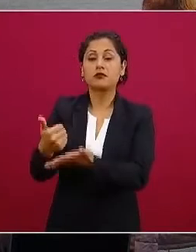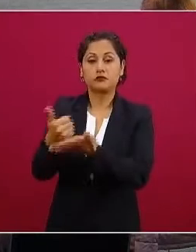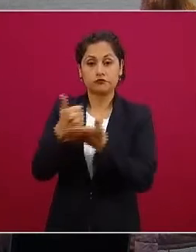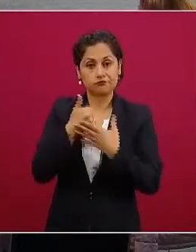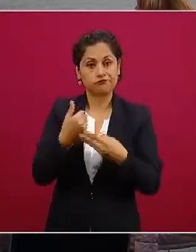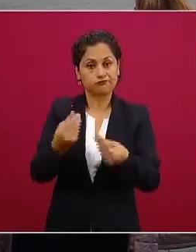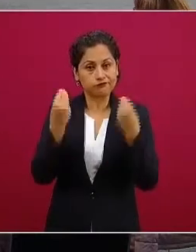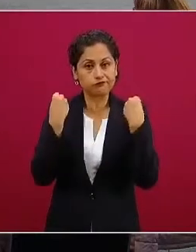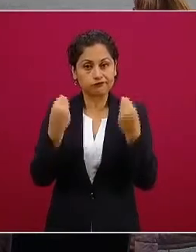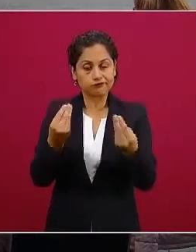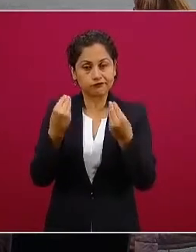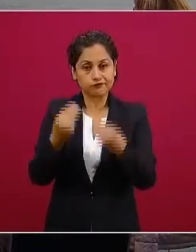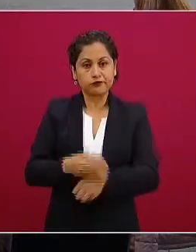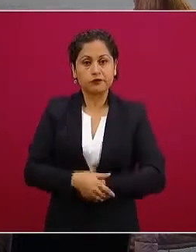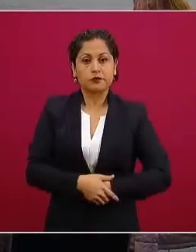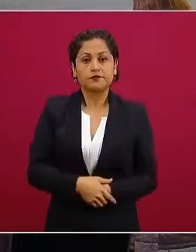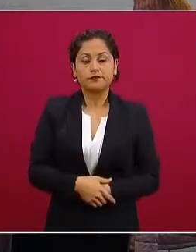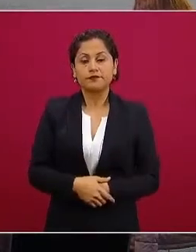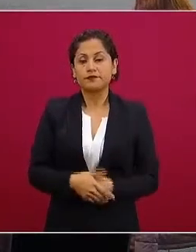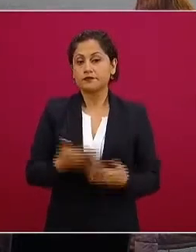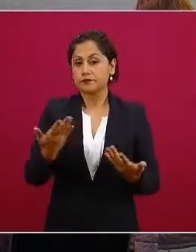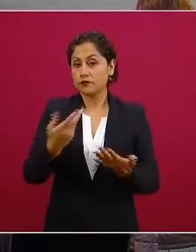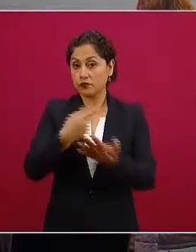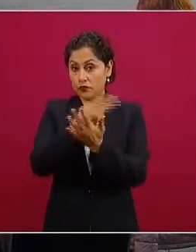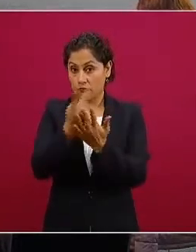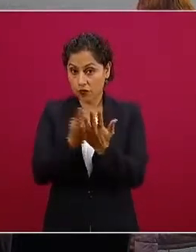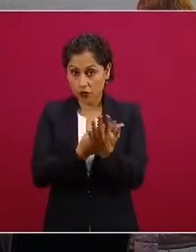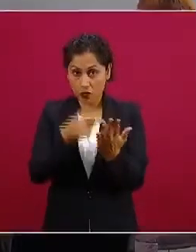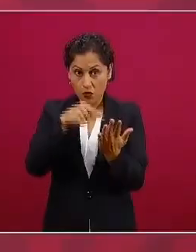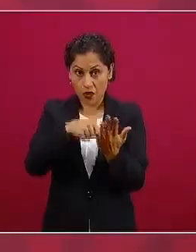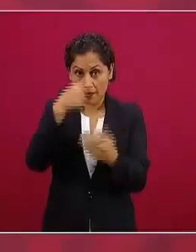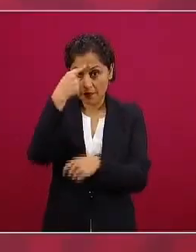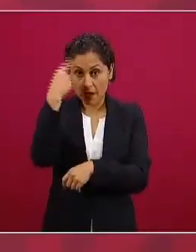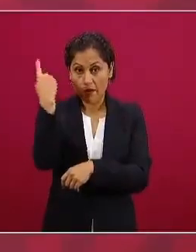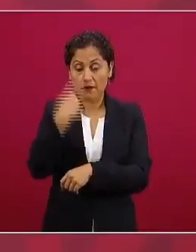un programa de rehabilitación de la catedral